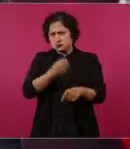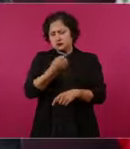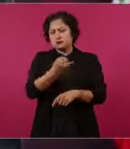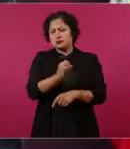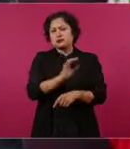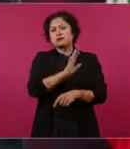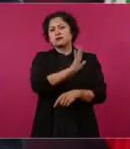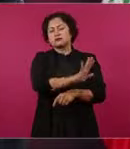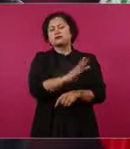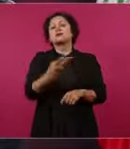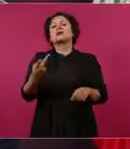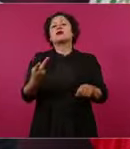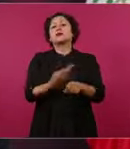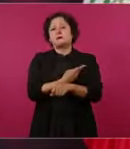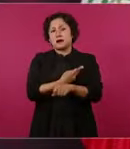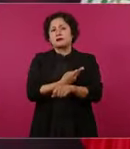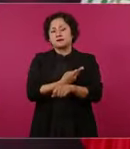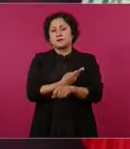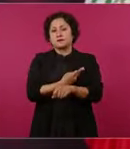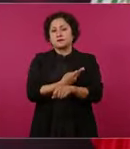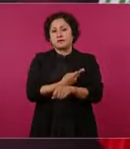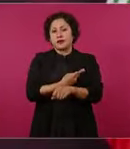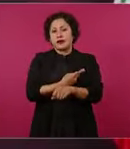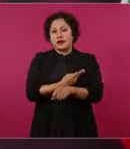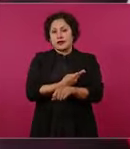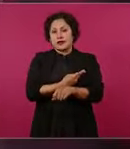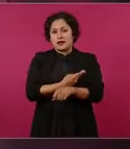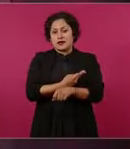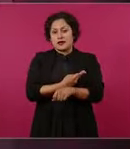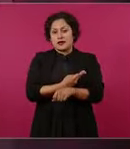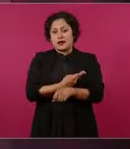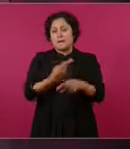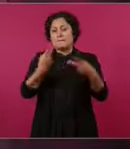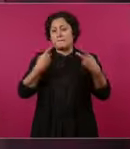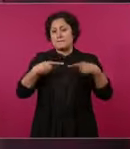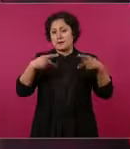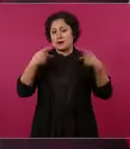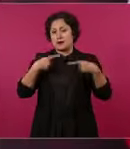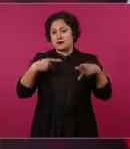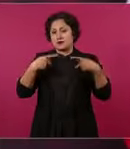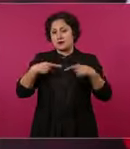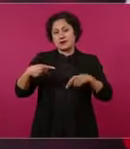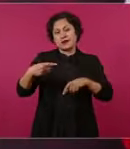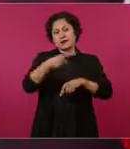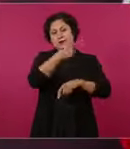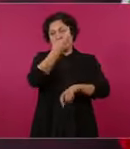estadounidenses mexicanos se van a poder